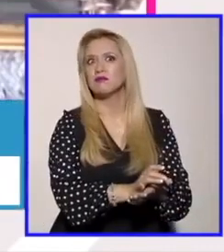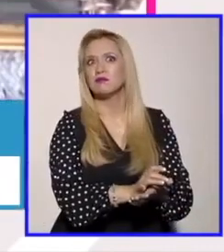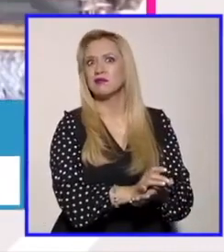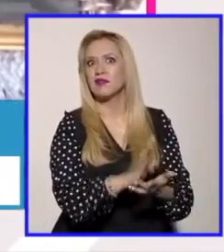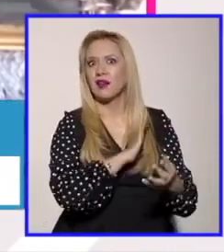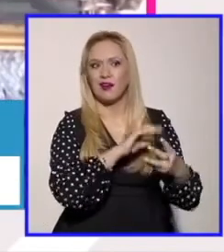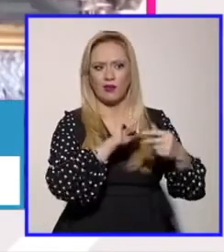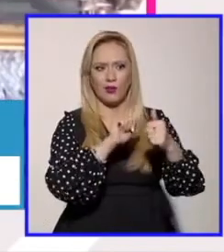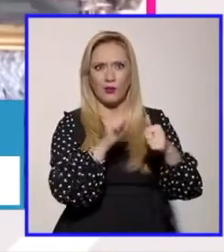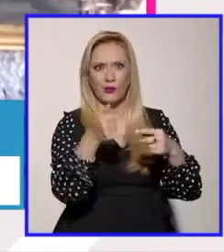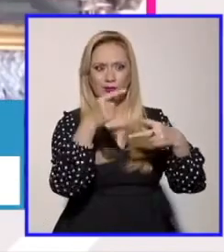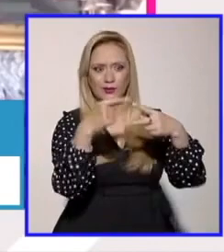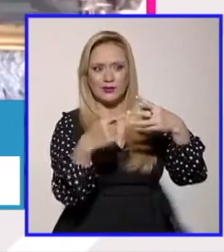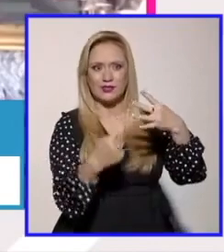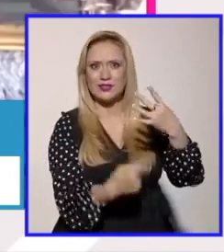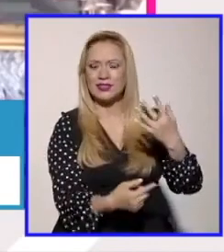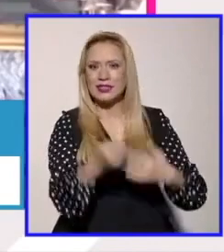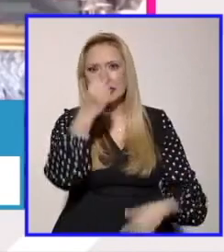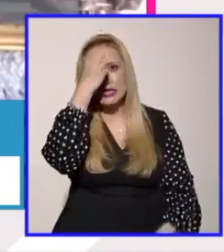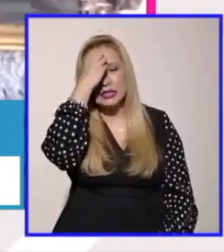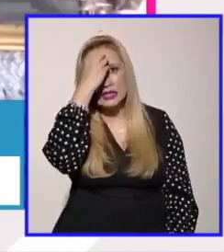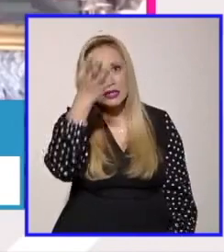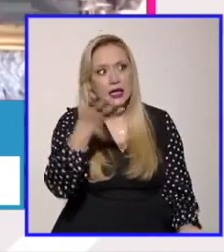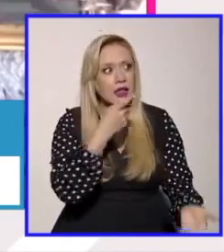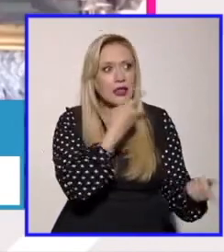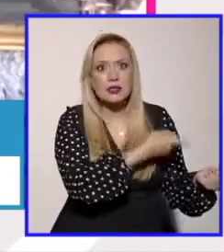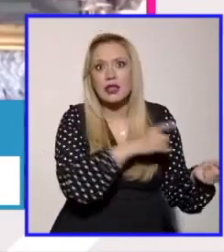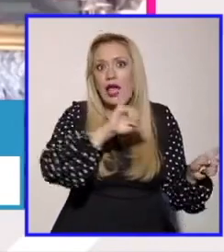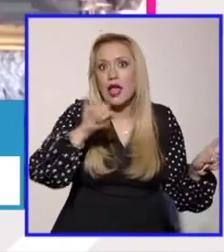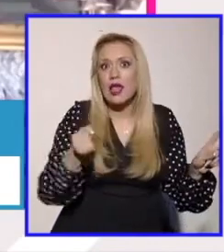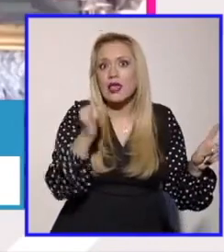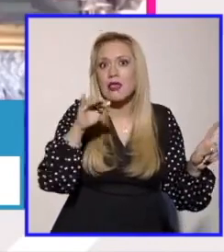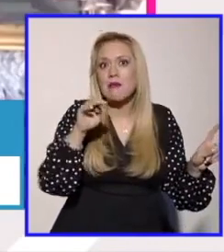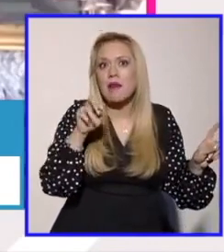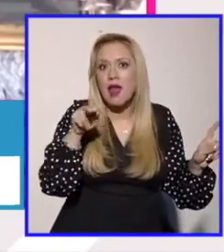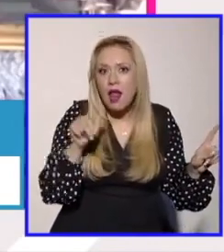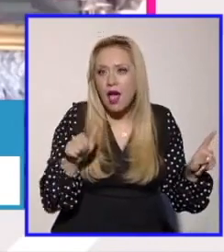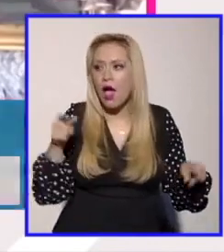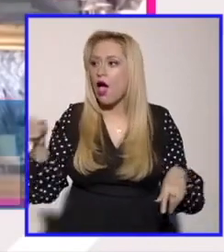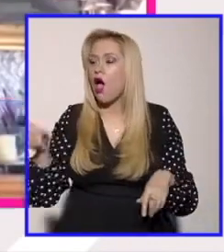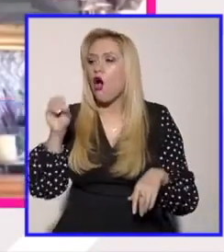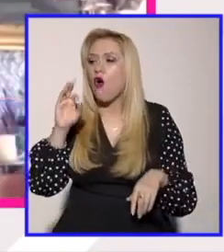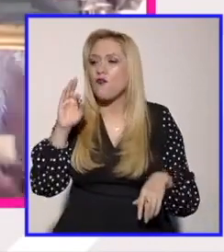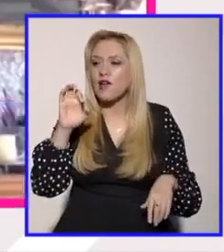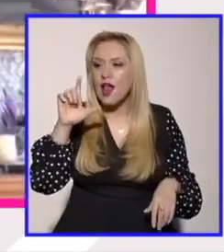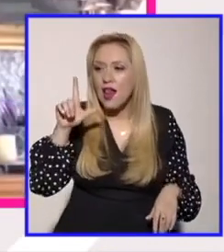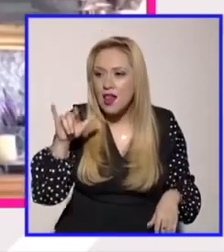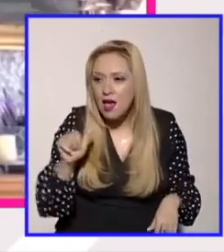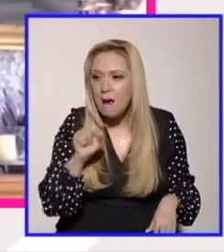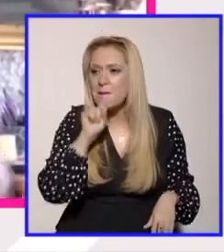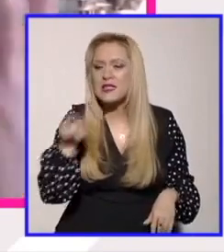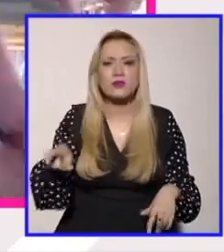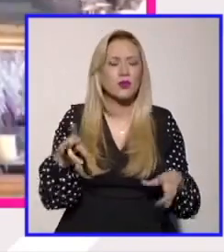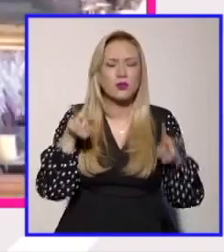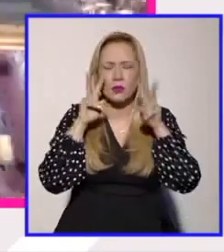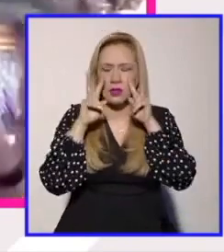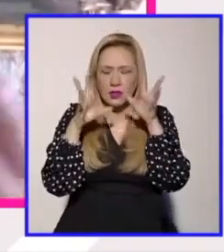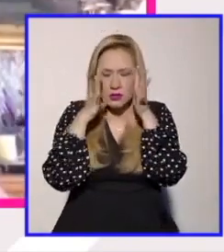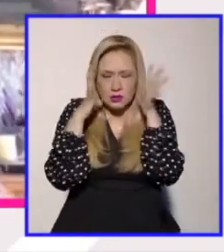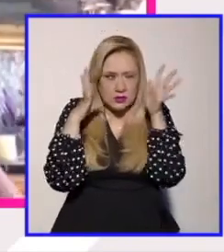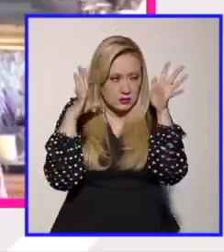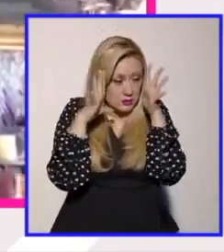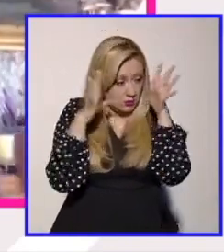en los mismos términos que Jimena lo dice y Ofelia de repente da terror escuchar estos